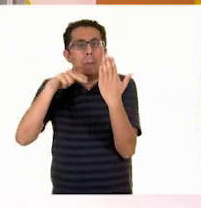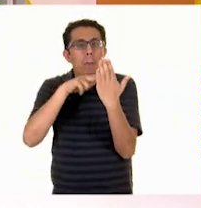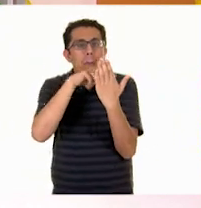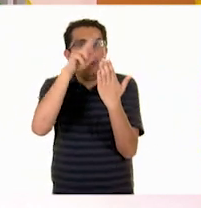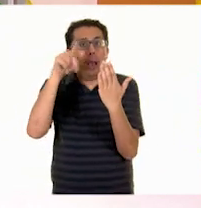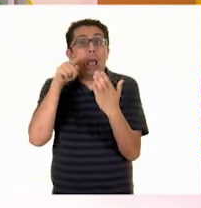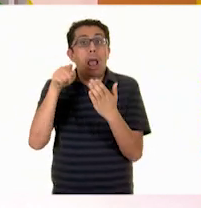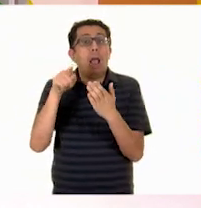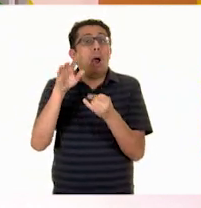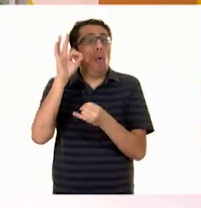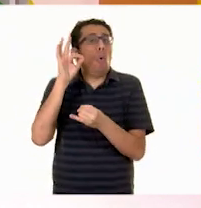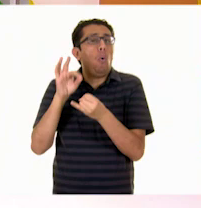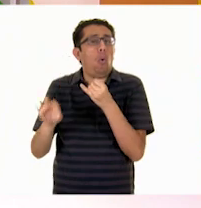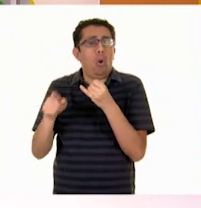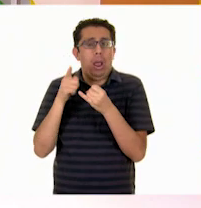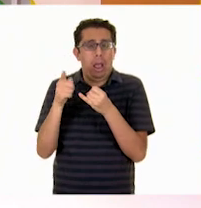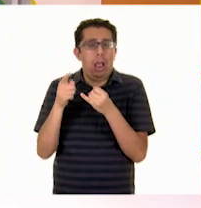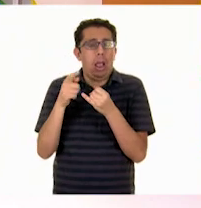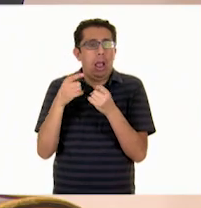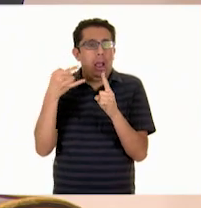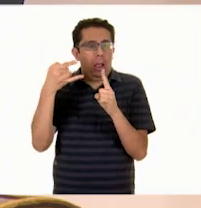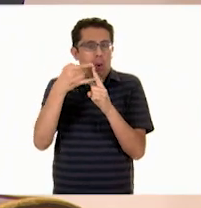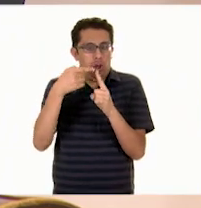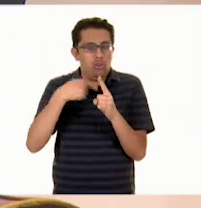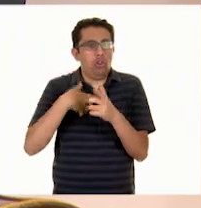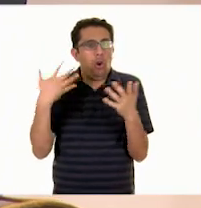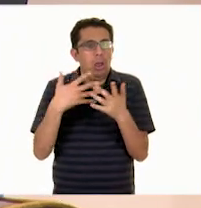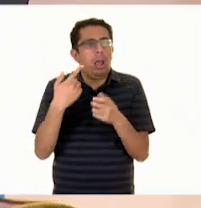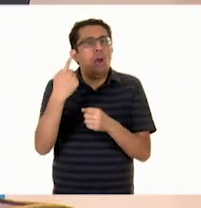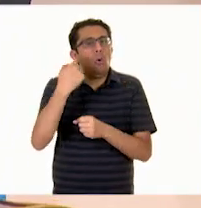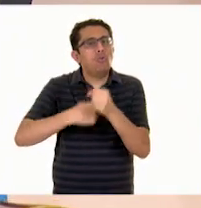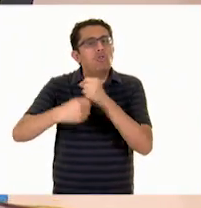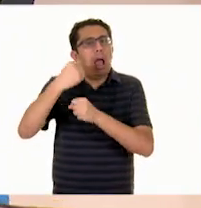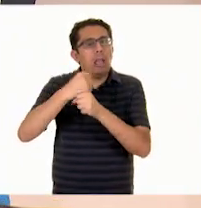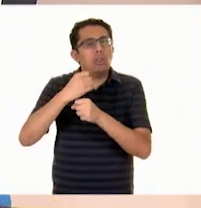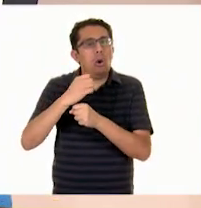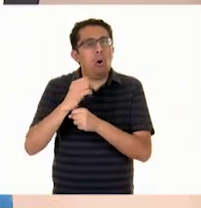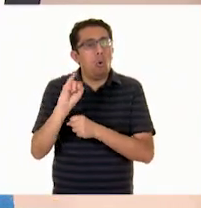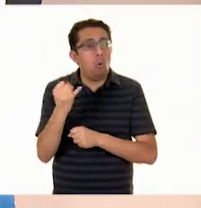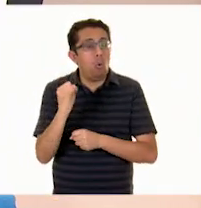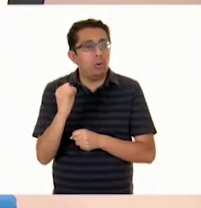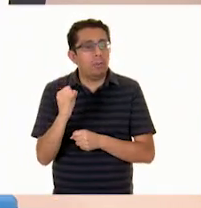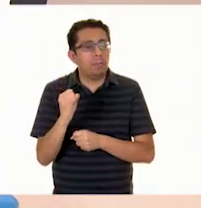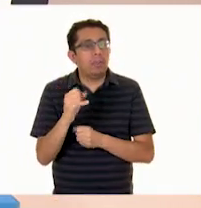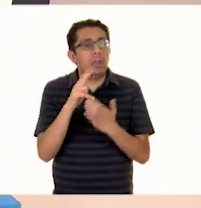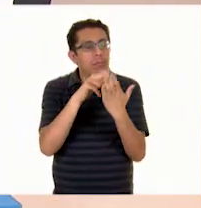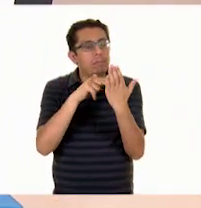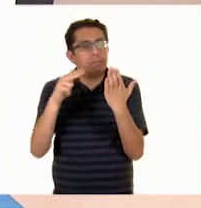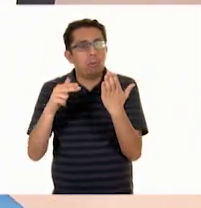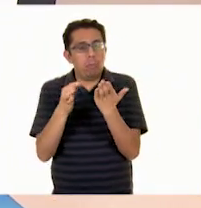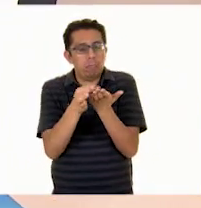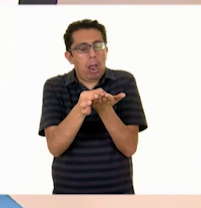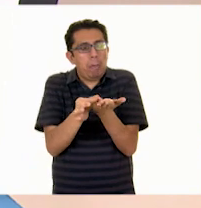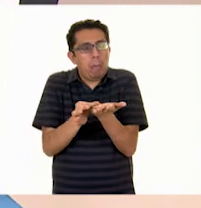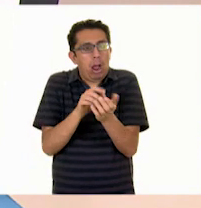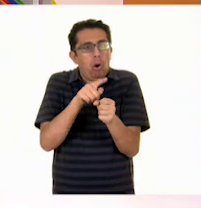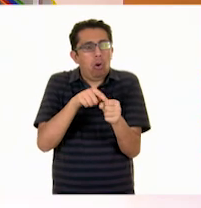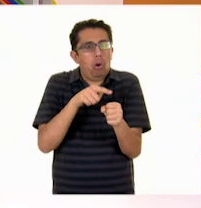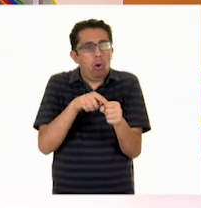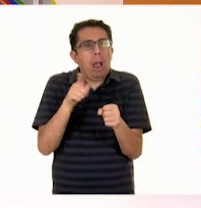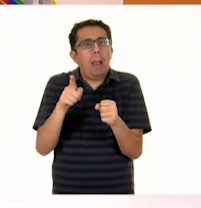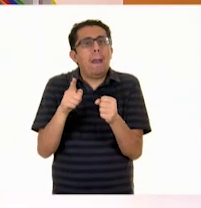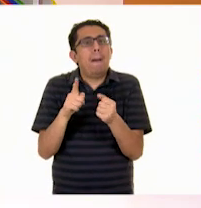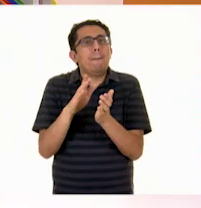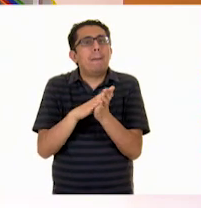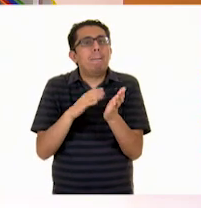obra que hice. Esta la hice el año pasado, en junio. Y es una pintura de acuarela sobre papel de algodón.